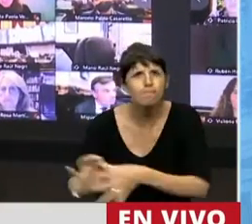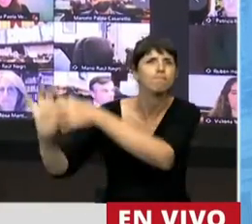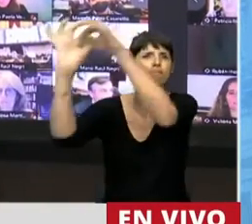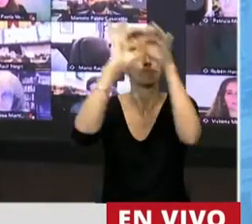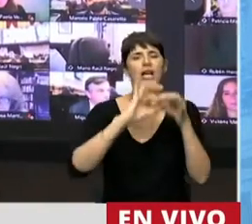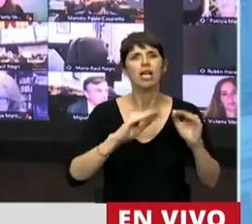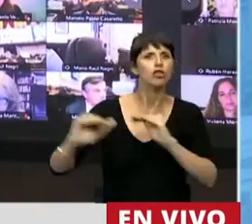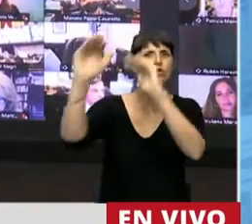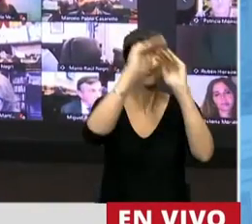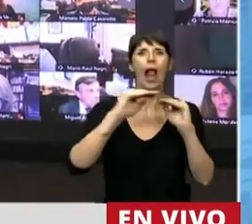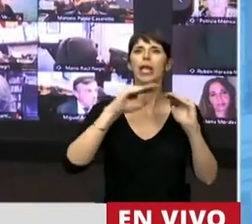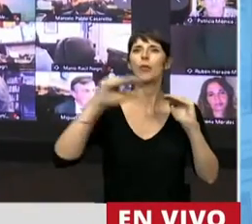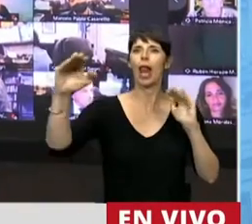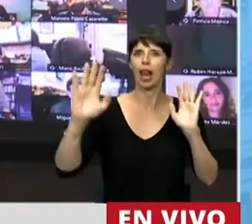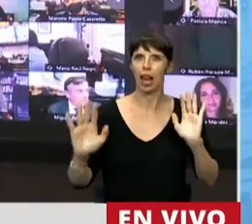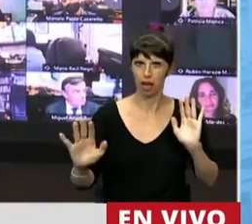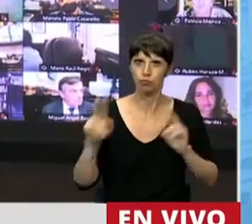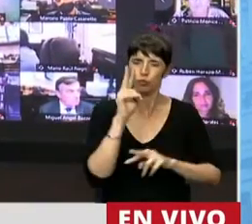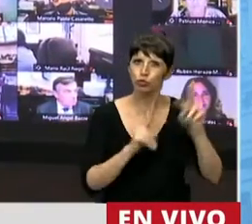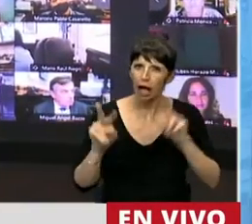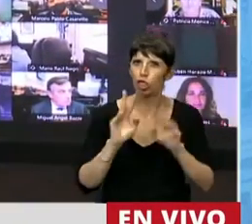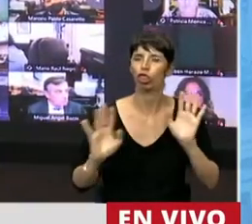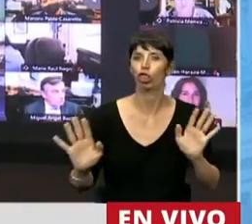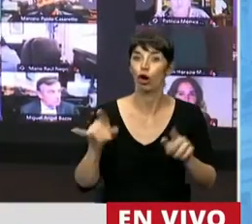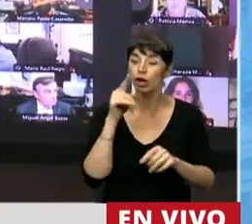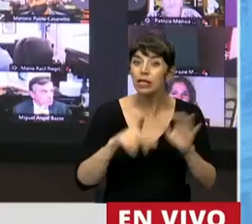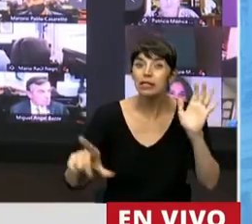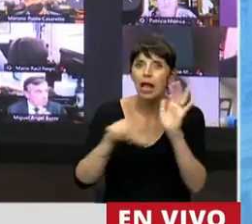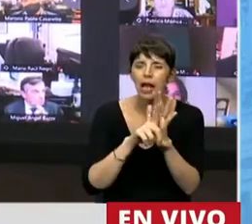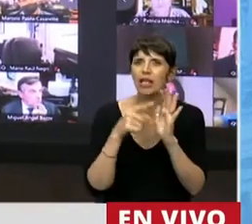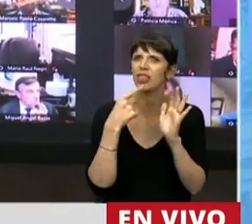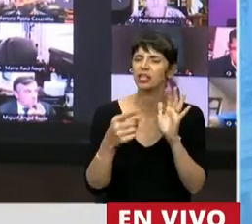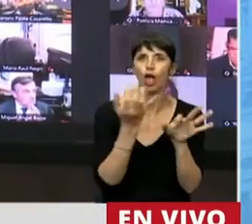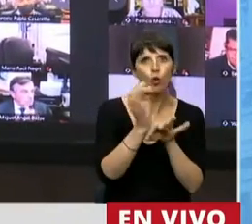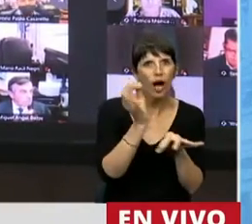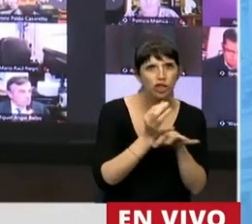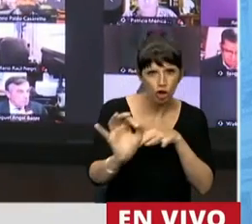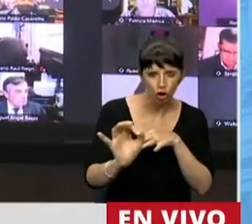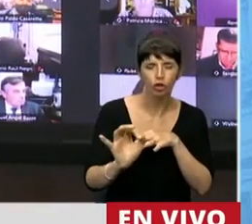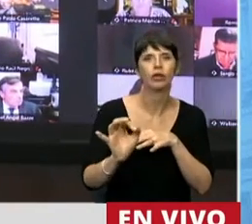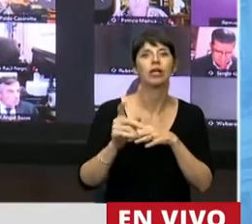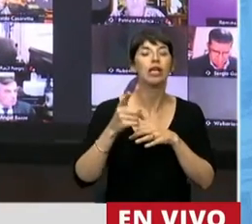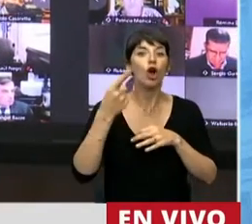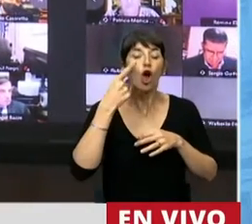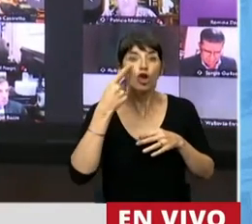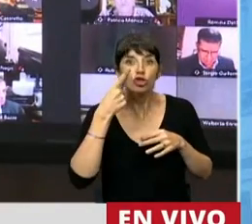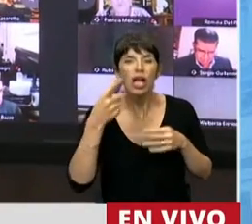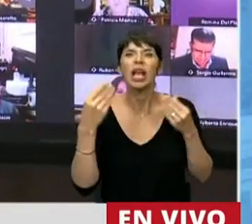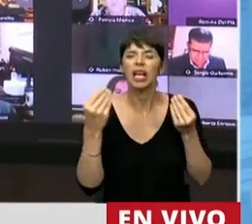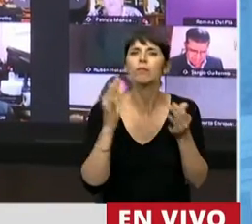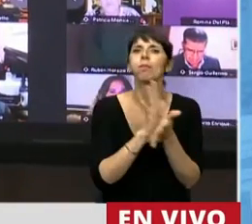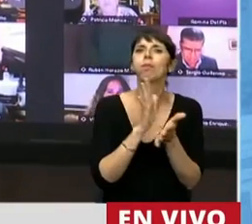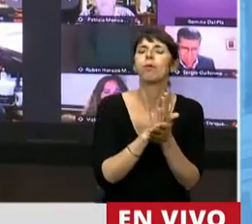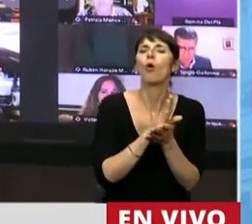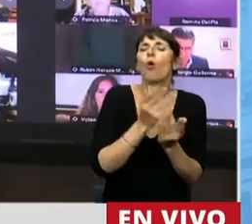el sistema educativo y esta ley de educación dice claramente que la educación y el conocimiento son un bien público y un